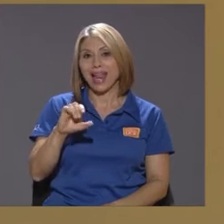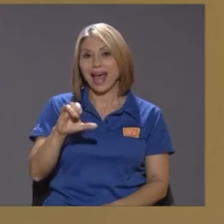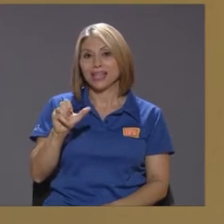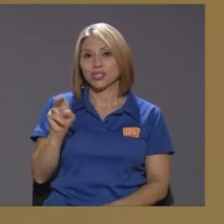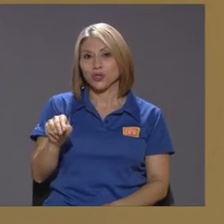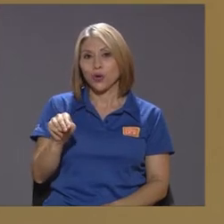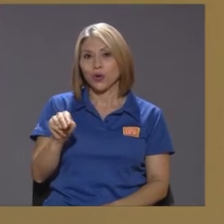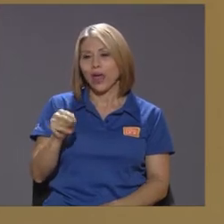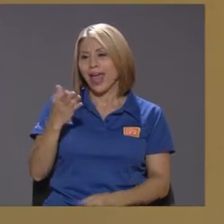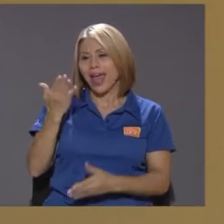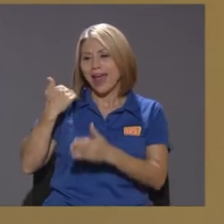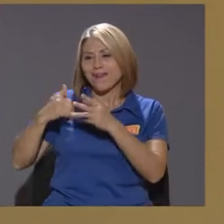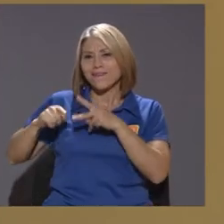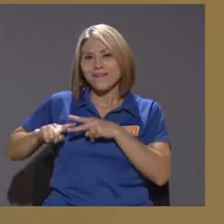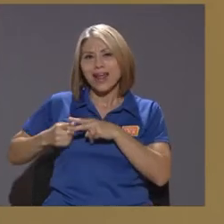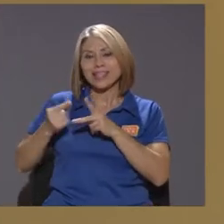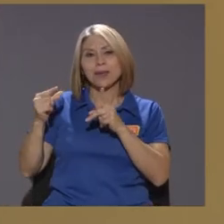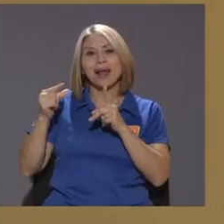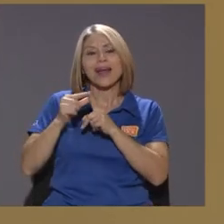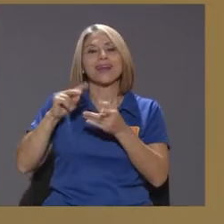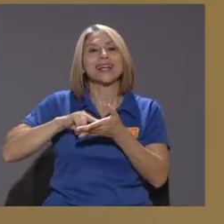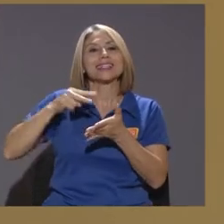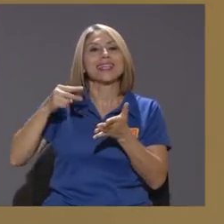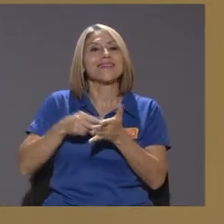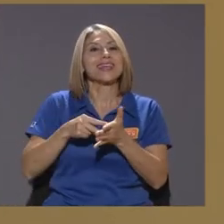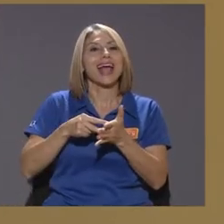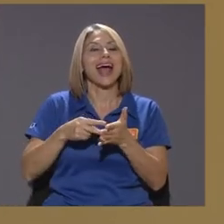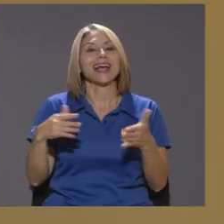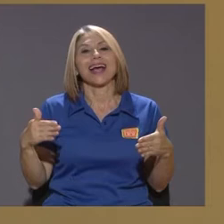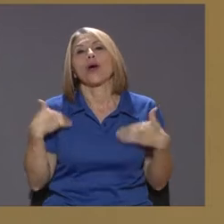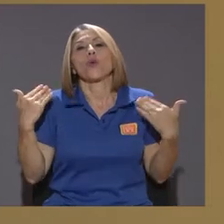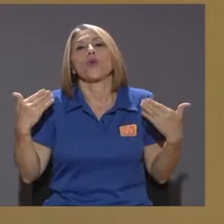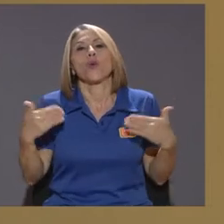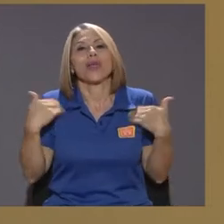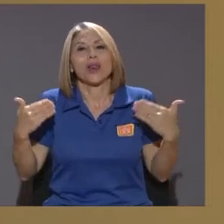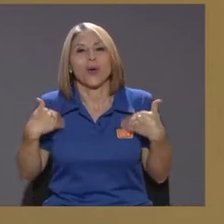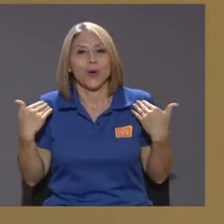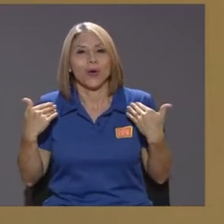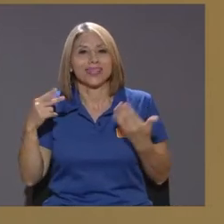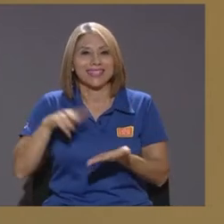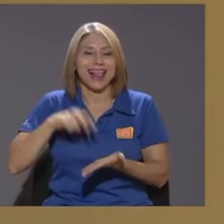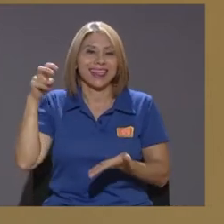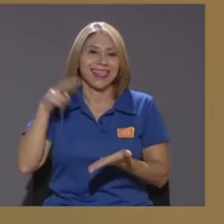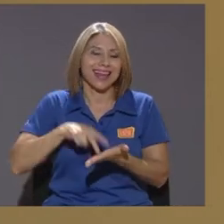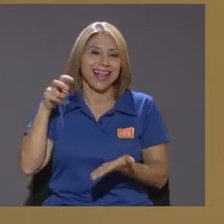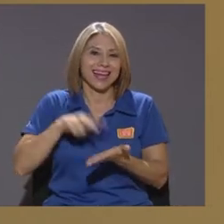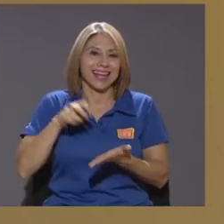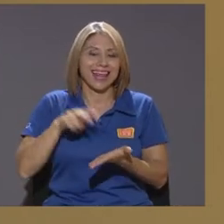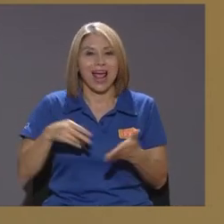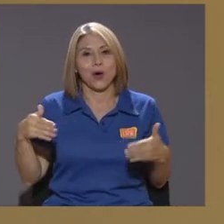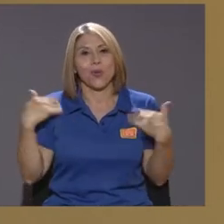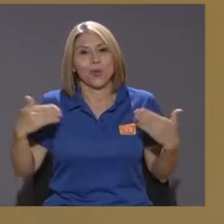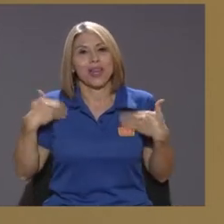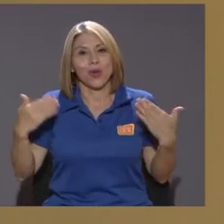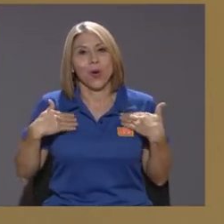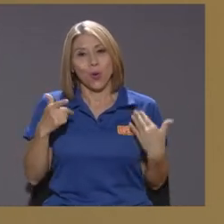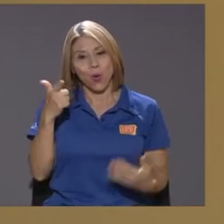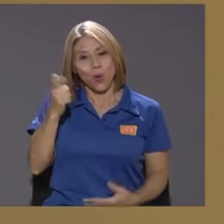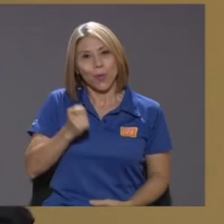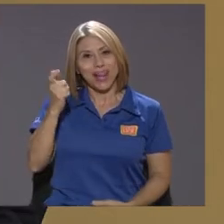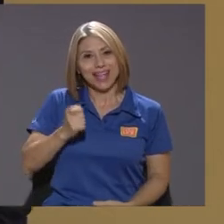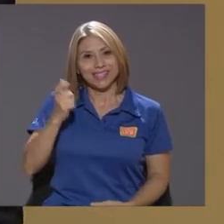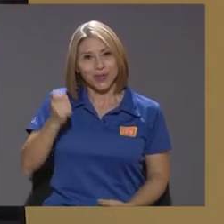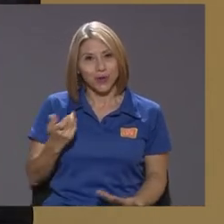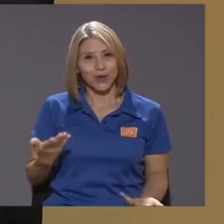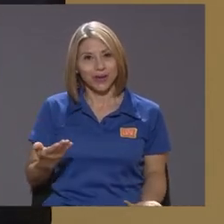saltar de alegría júbilo júbilo claro y realmente uno de los mayores